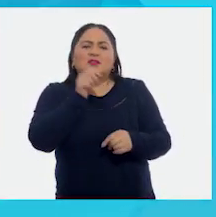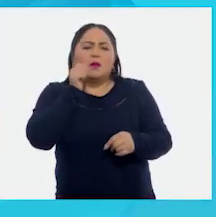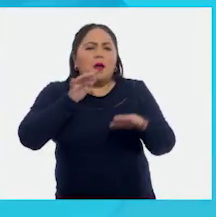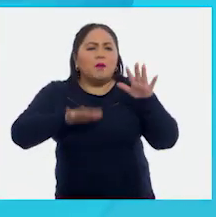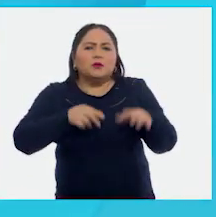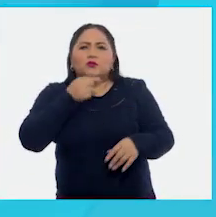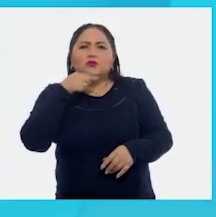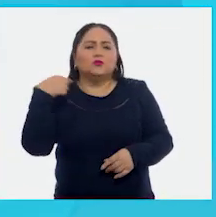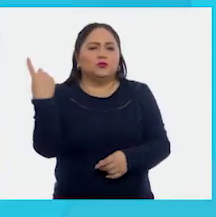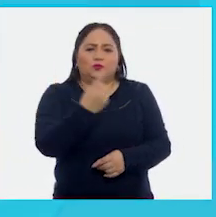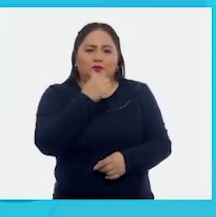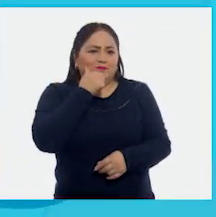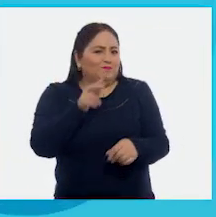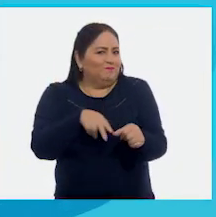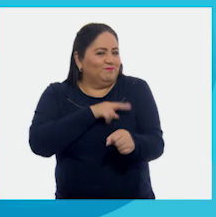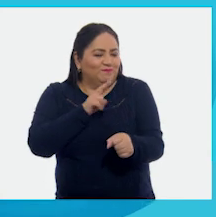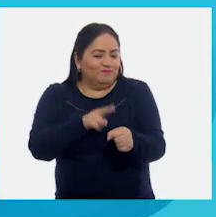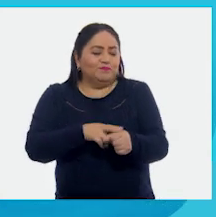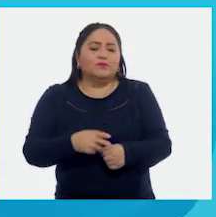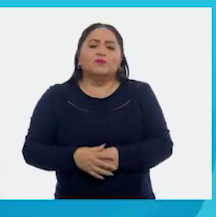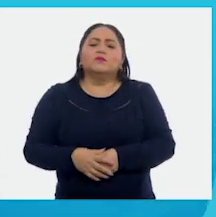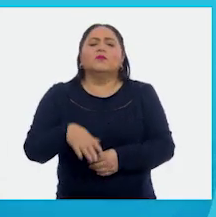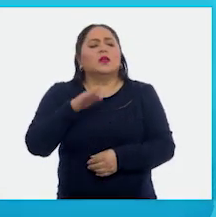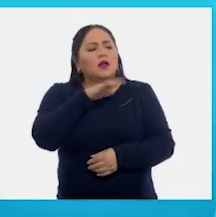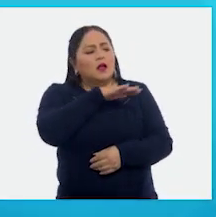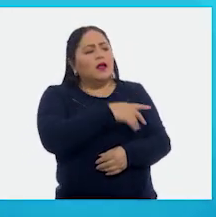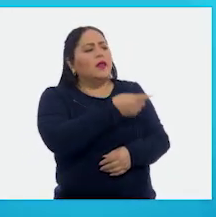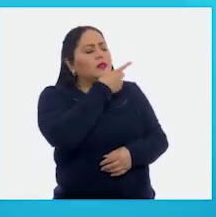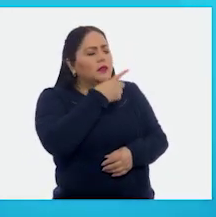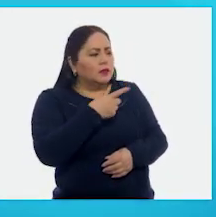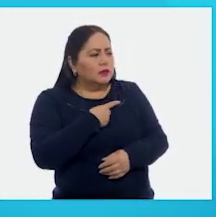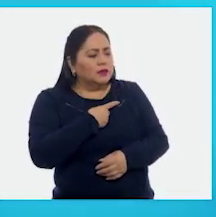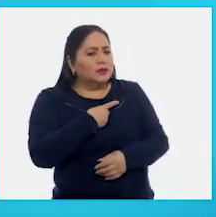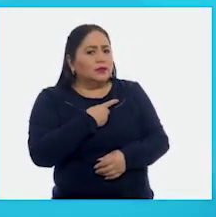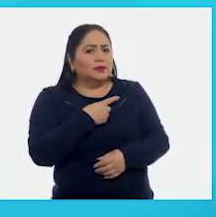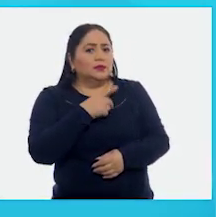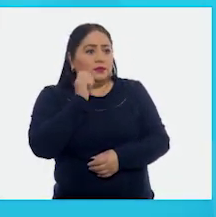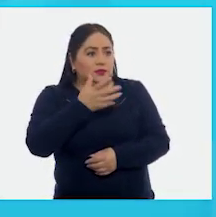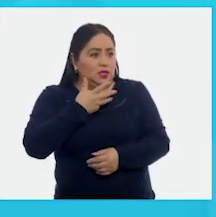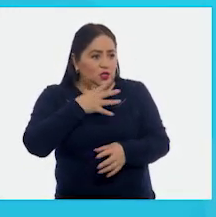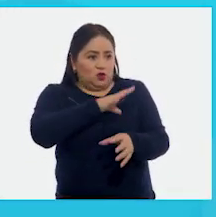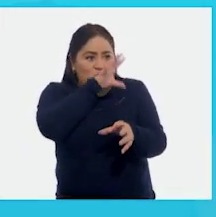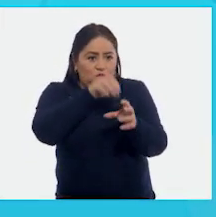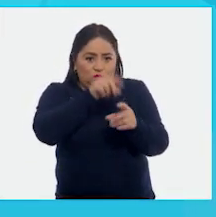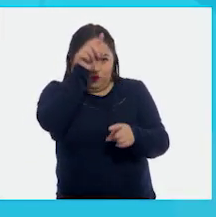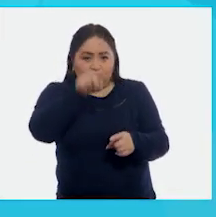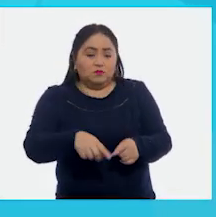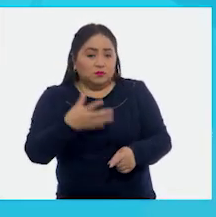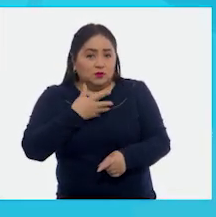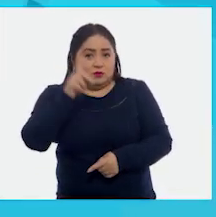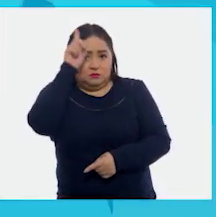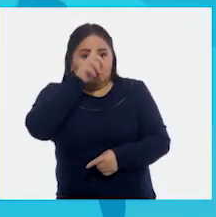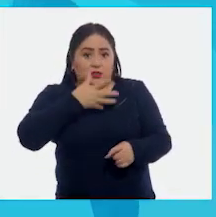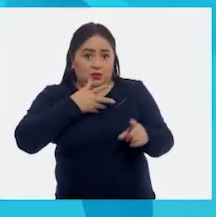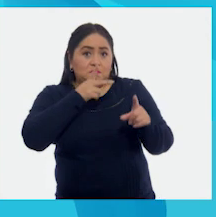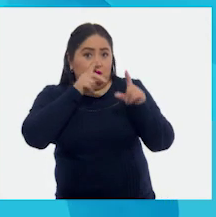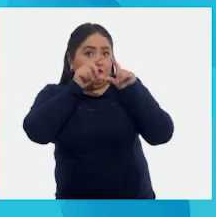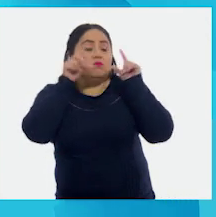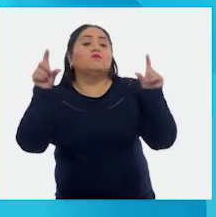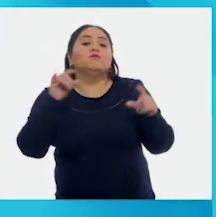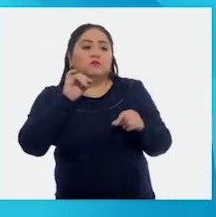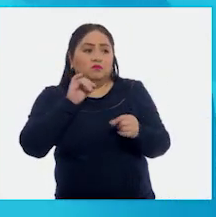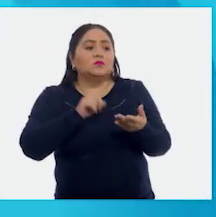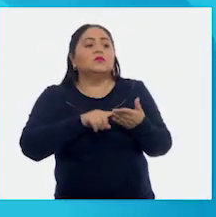pasar a los niños, ¿verdad? Marianita, dime si están los elementos para hacer una recomendación. ¿Tiene título? Sí.